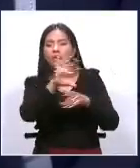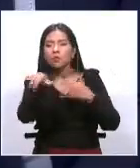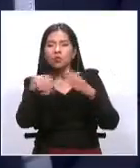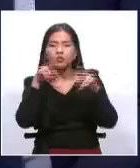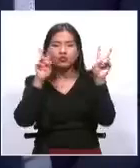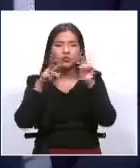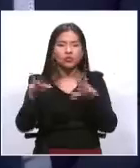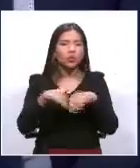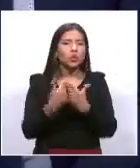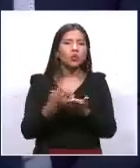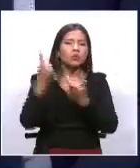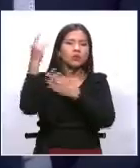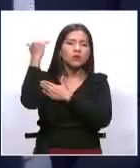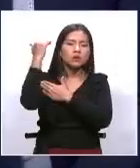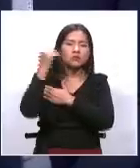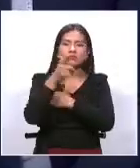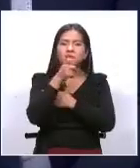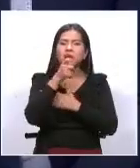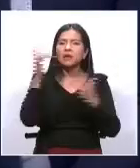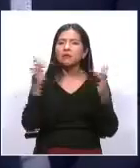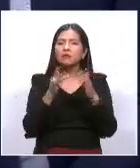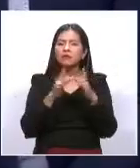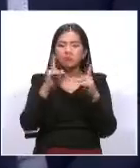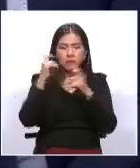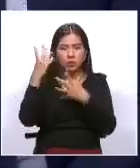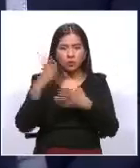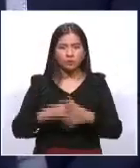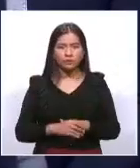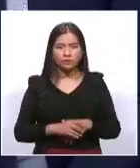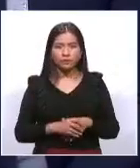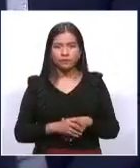y con quién conversaremos en los próximos minutos?